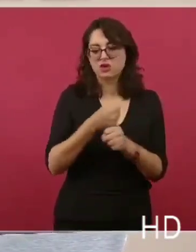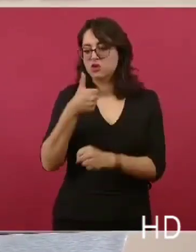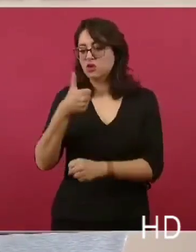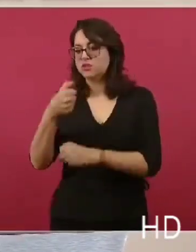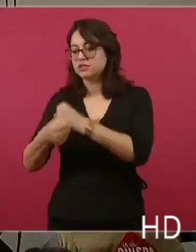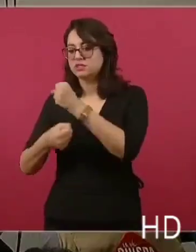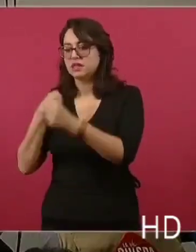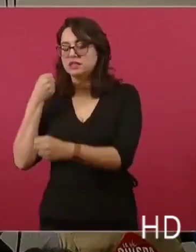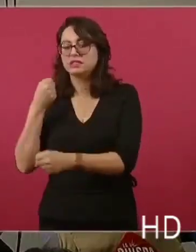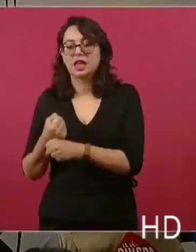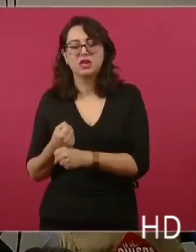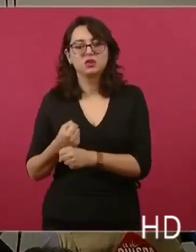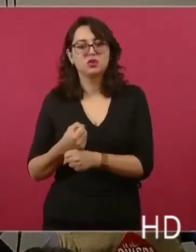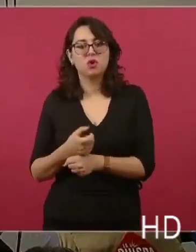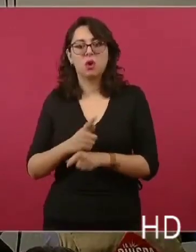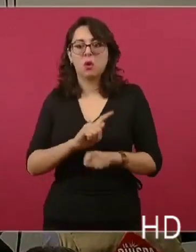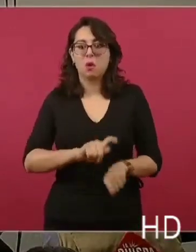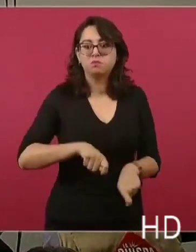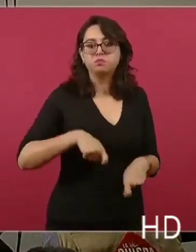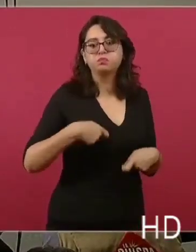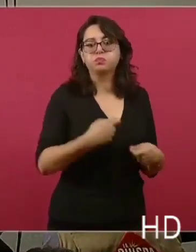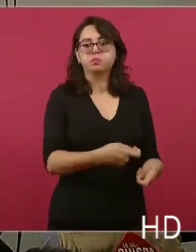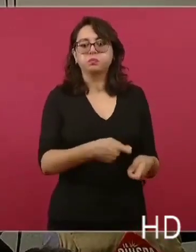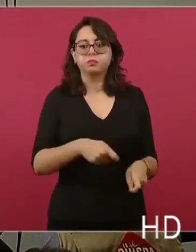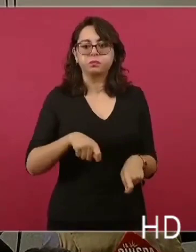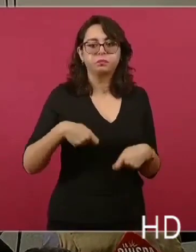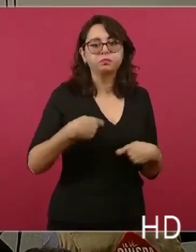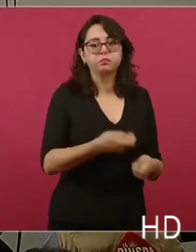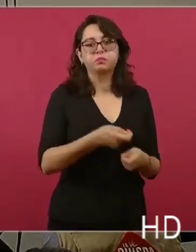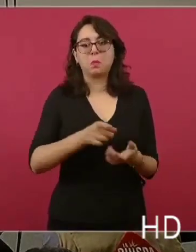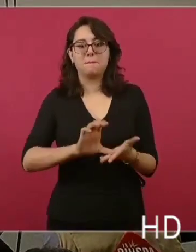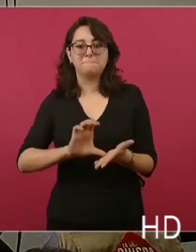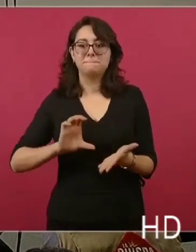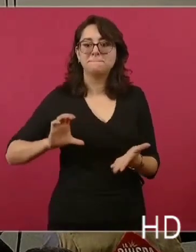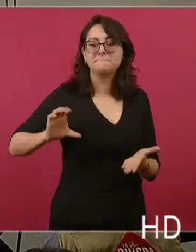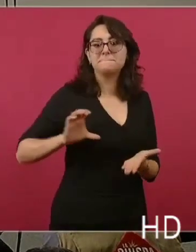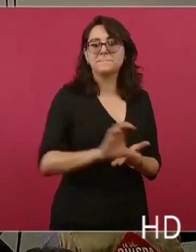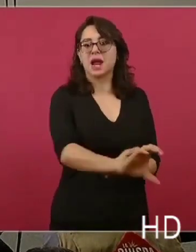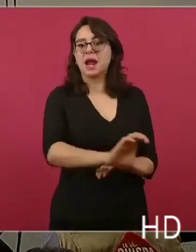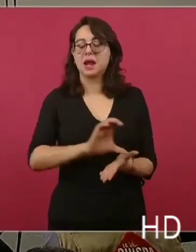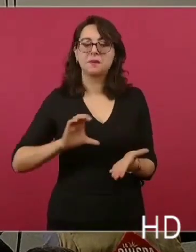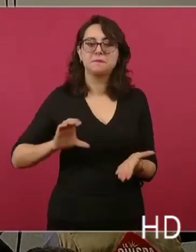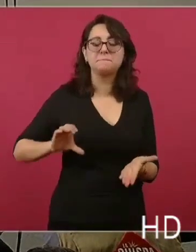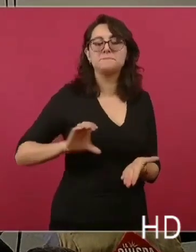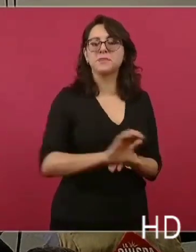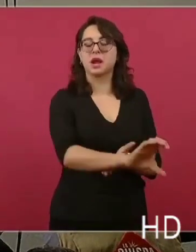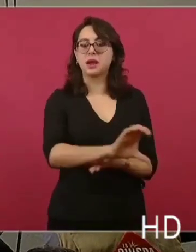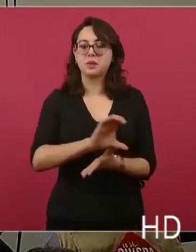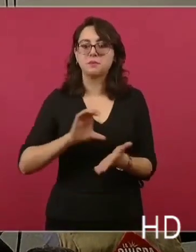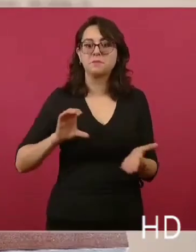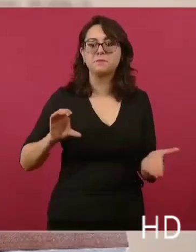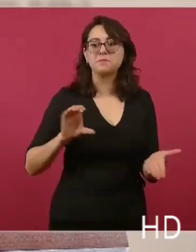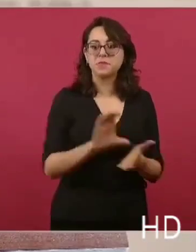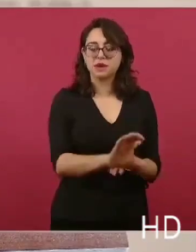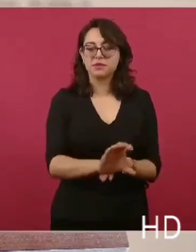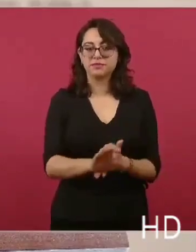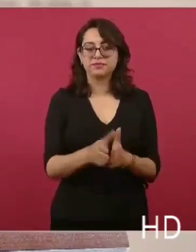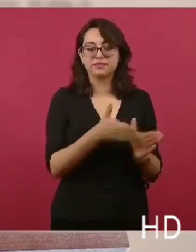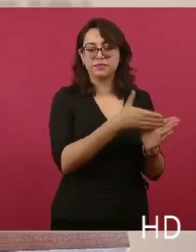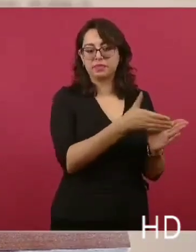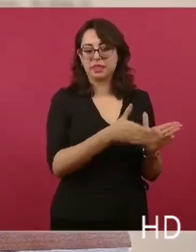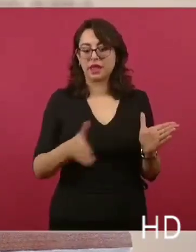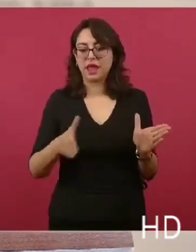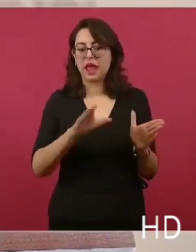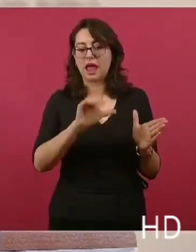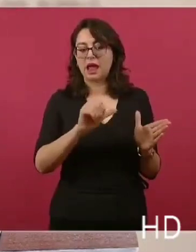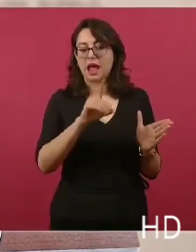se quedó en el tiempo en que él fue secretario de Seguridad Pública. Siguieron operando